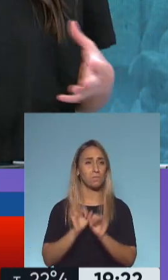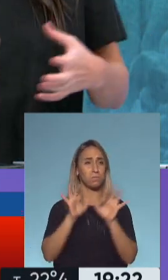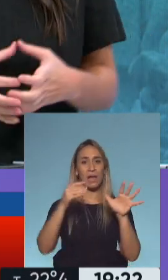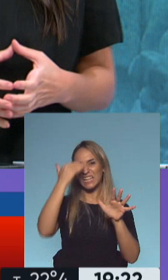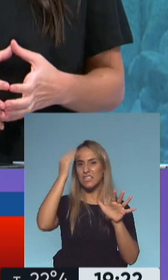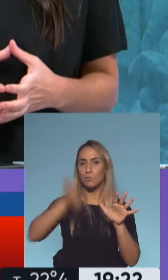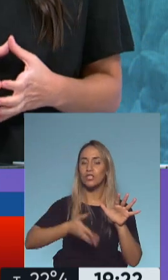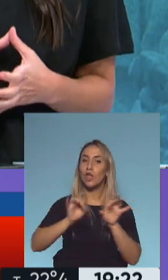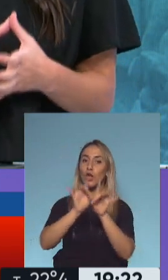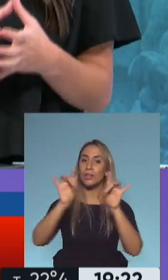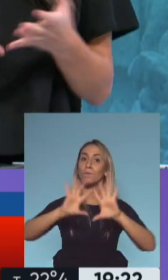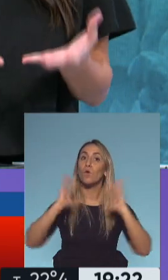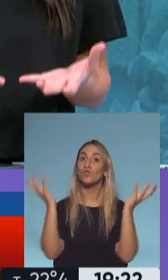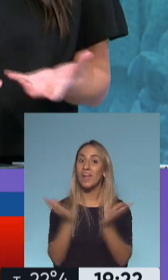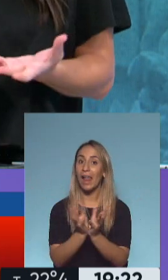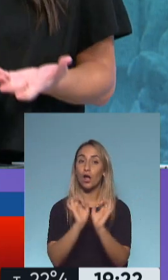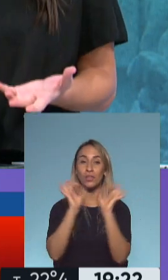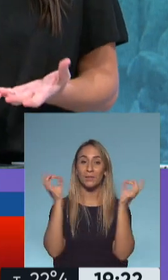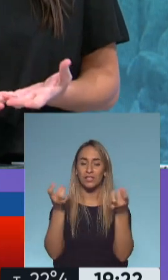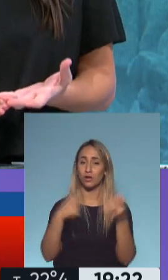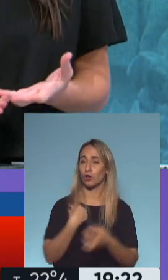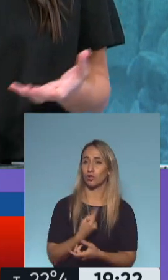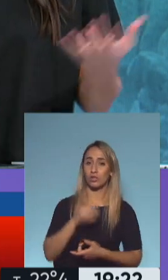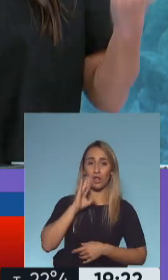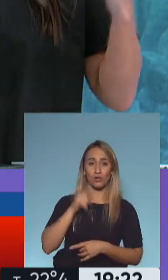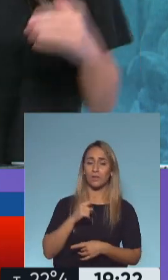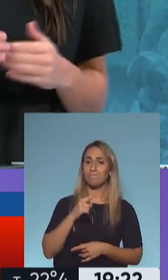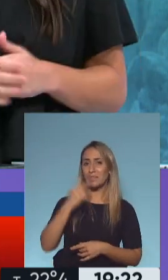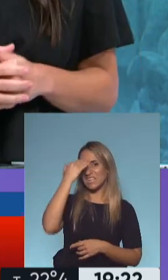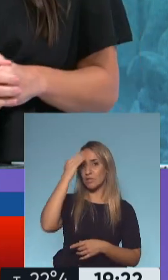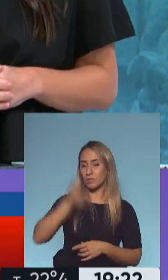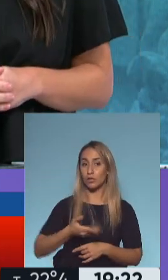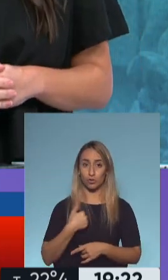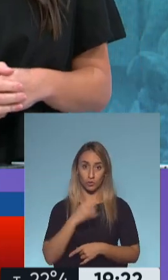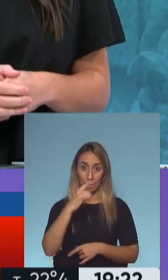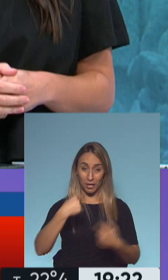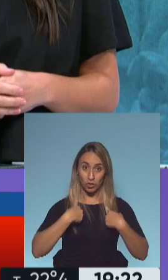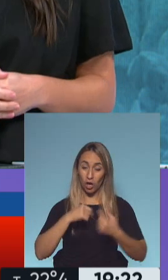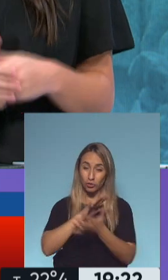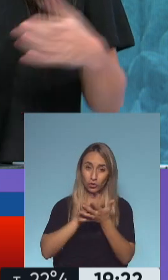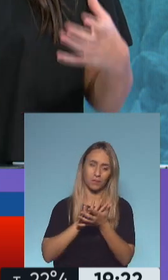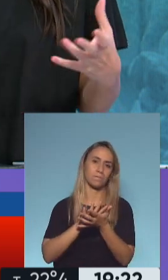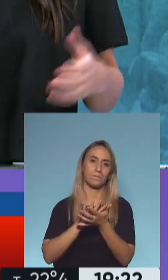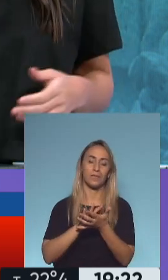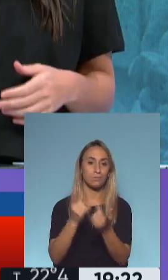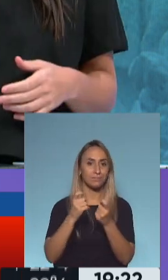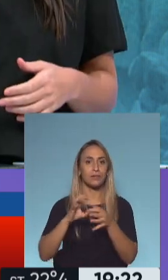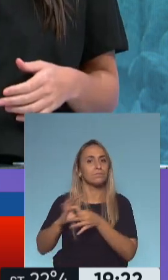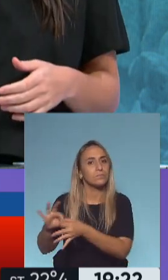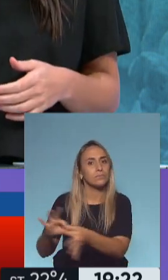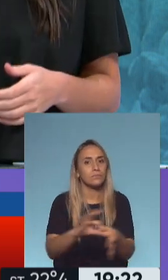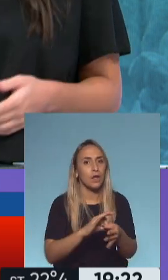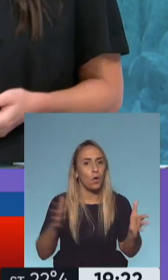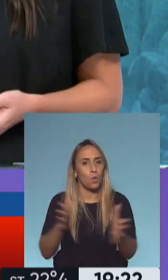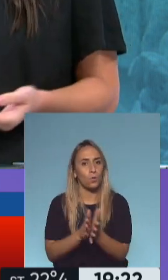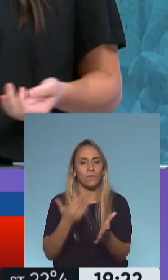contaminación mundial. Y que esto no lo pueden solucionar ellos solos, sino que tienen que dar una respuesta de carácter global y articulada